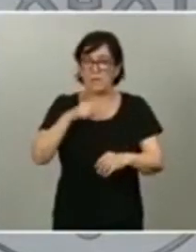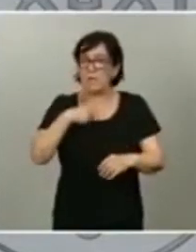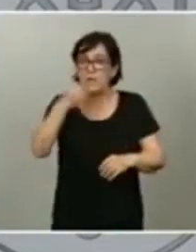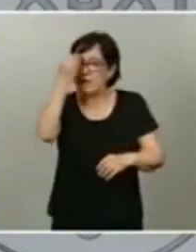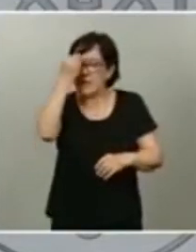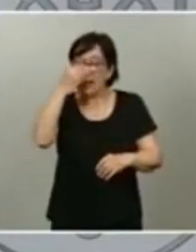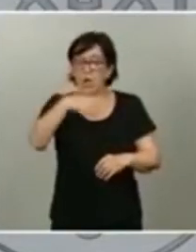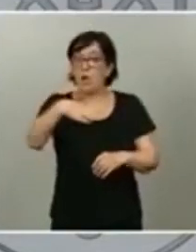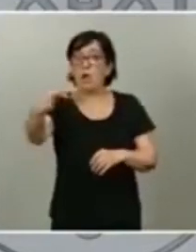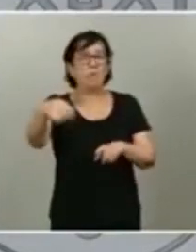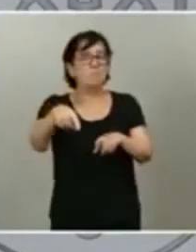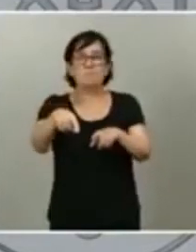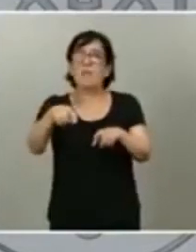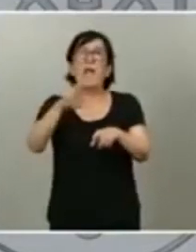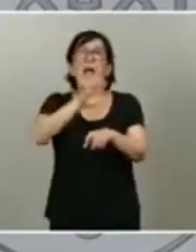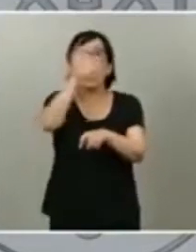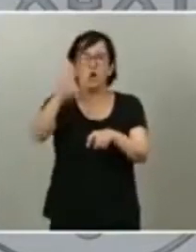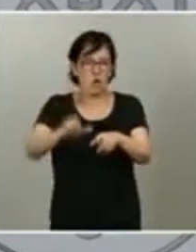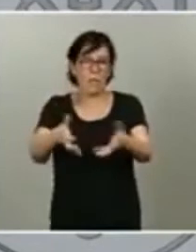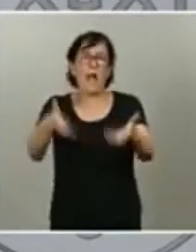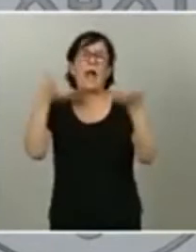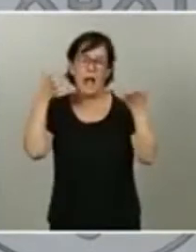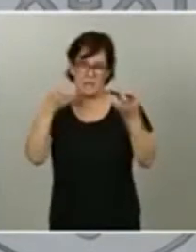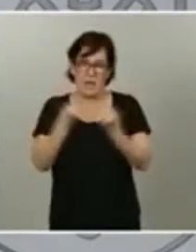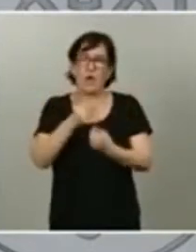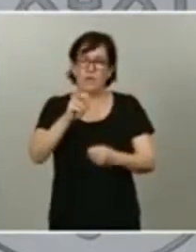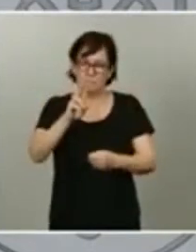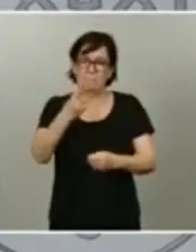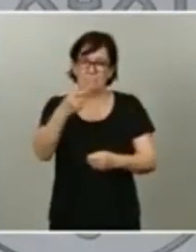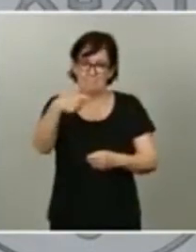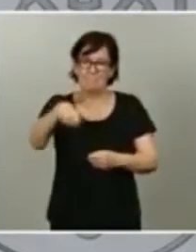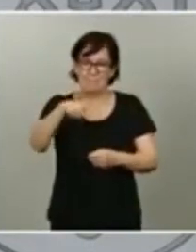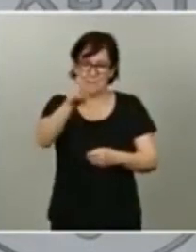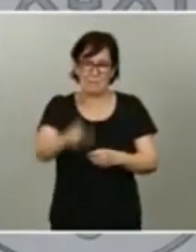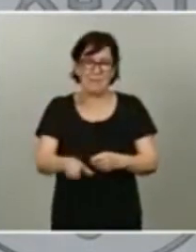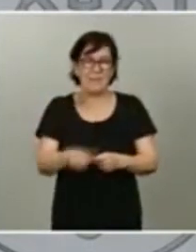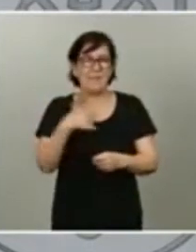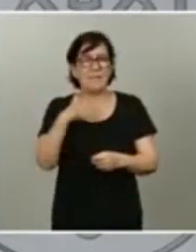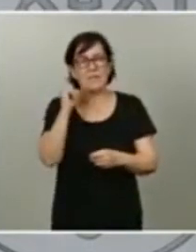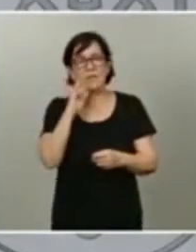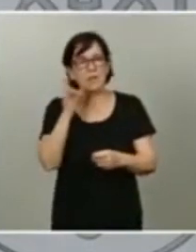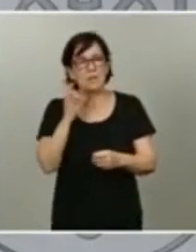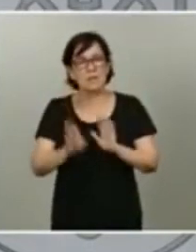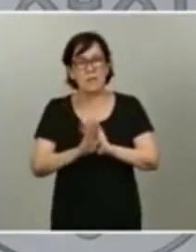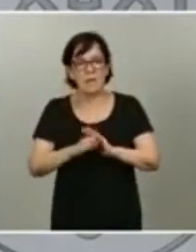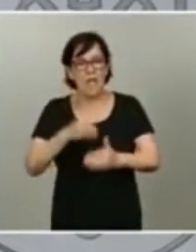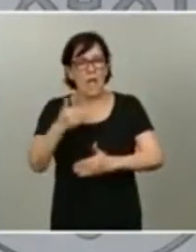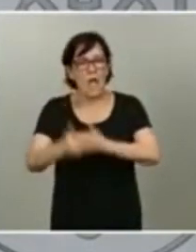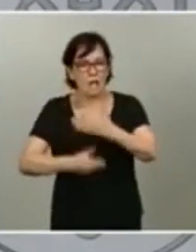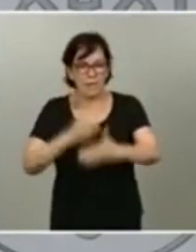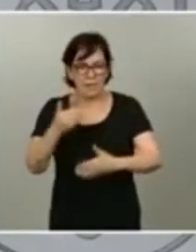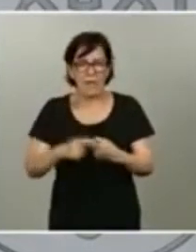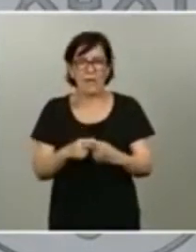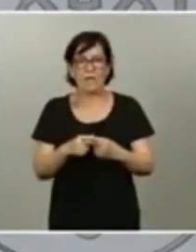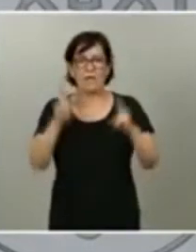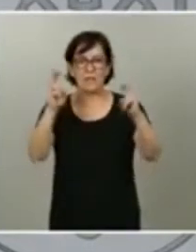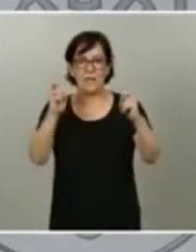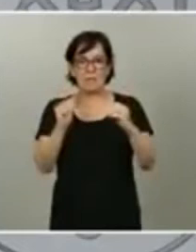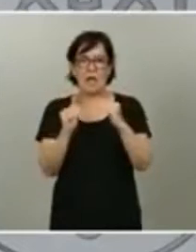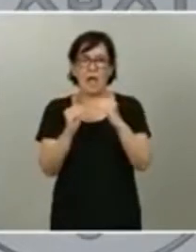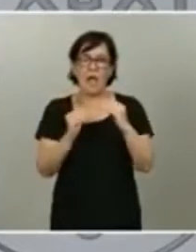presidenta del Eurogrupo. Creo que, además, tenemos que seguir avanzando en materia de igualdad y todavía